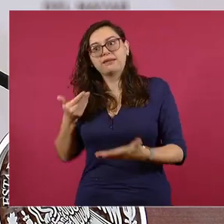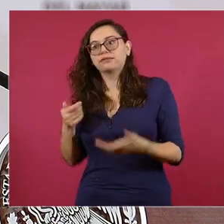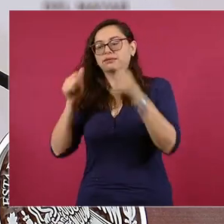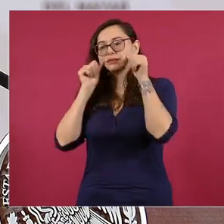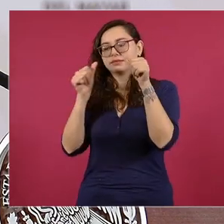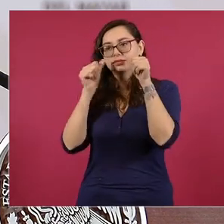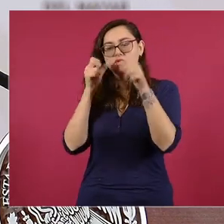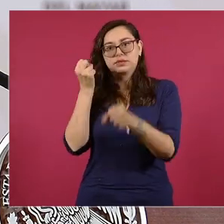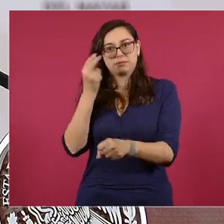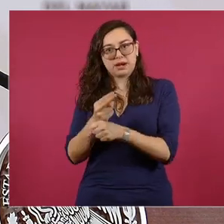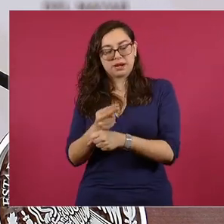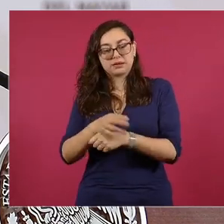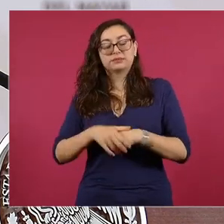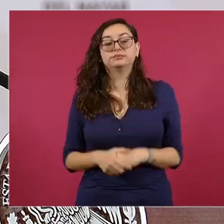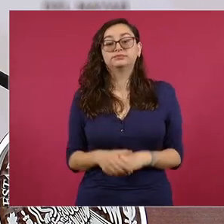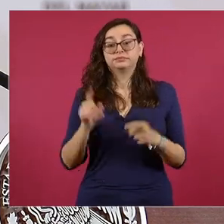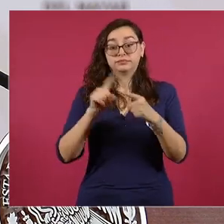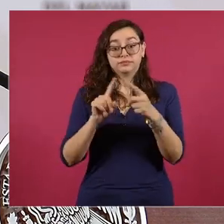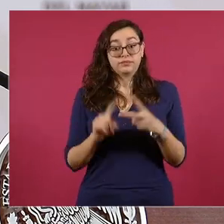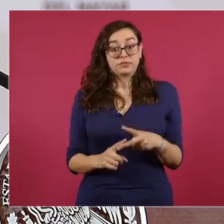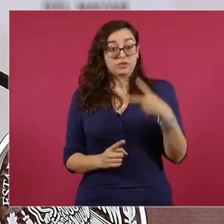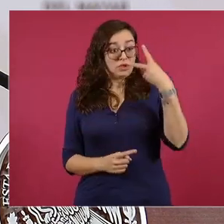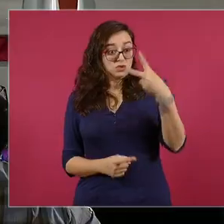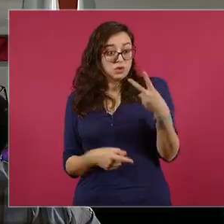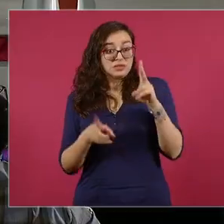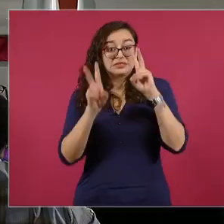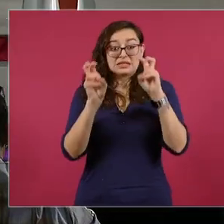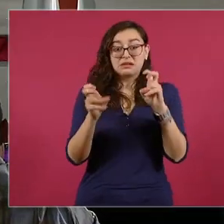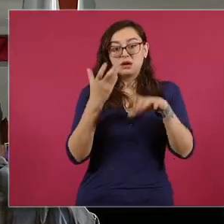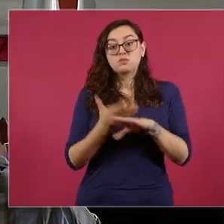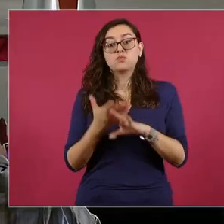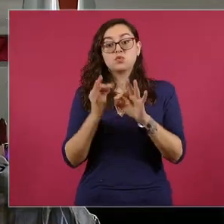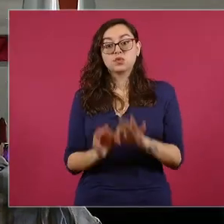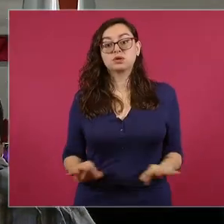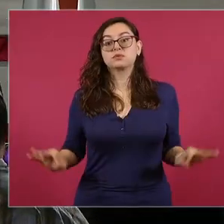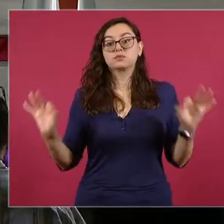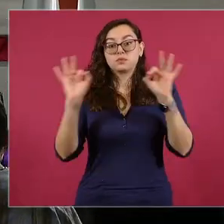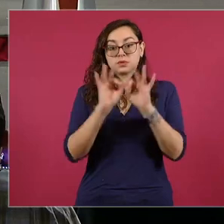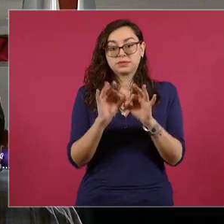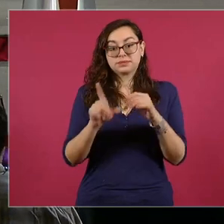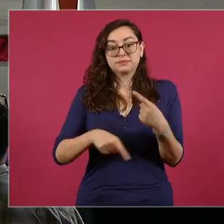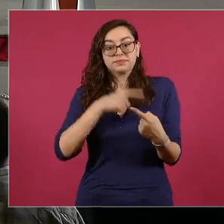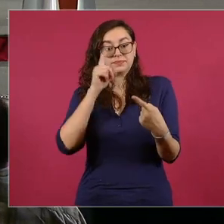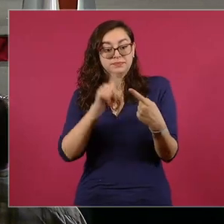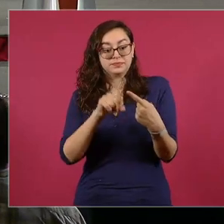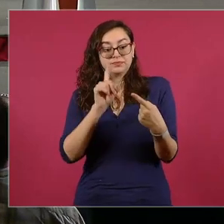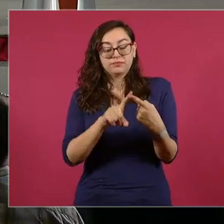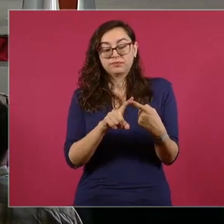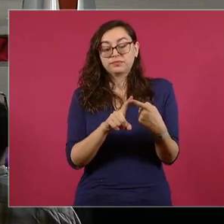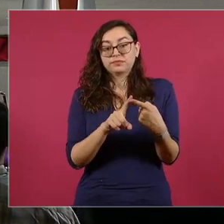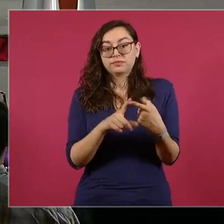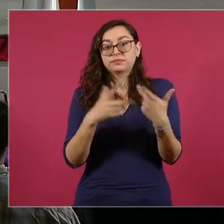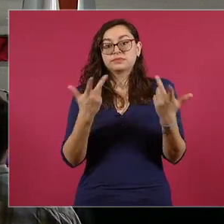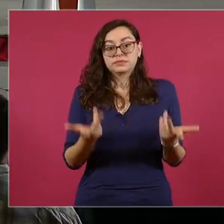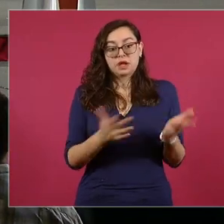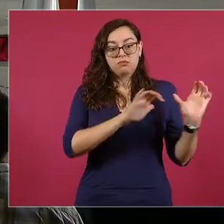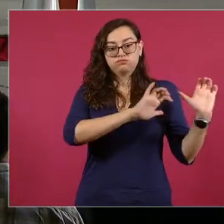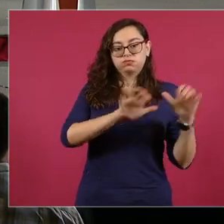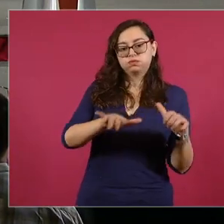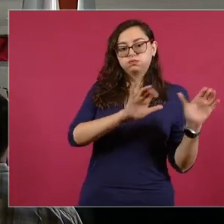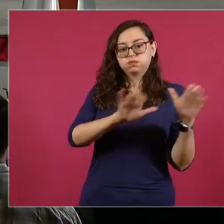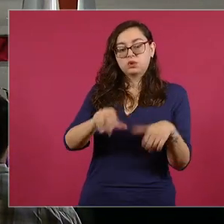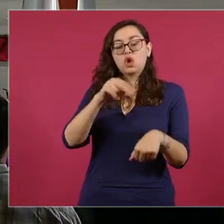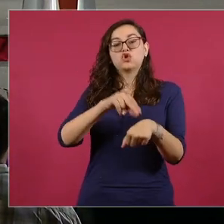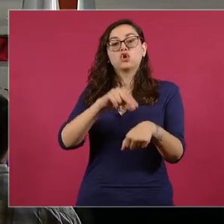dos dimensiones que han sido tan importantes, en primer lugar la incorporación y la contratación de médicos